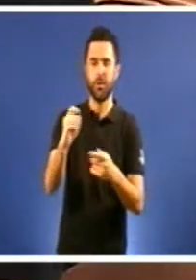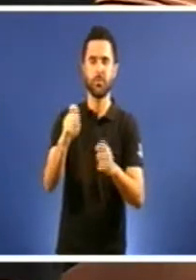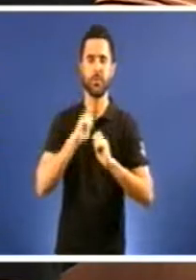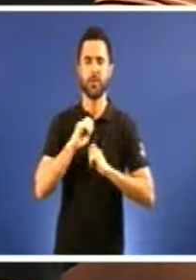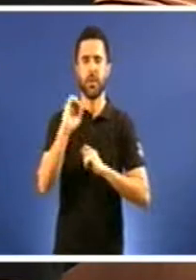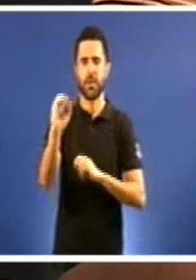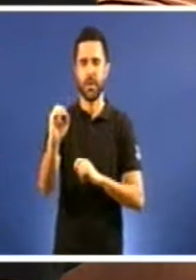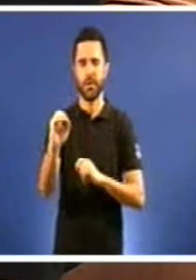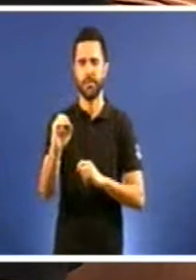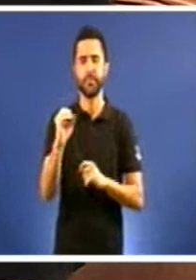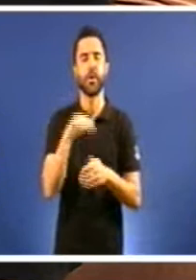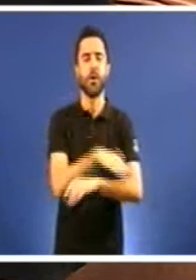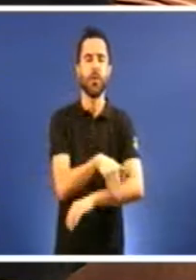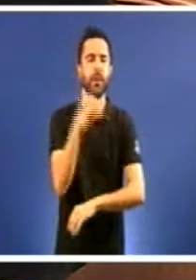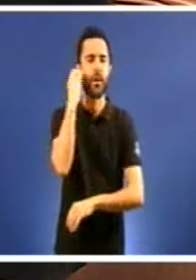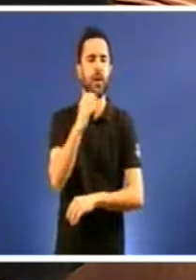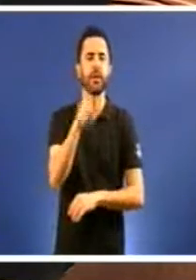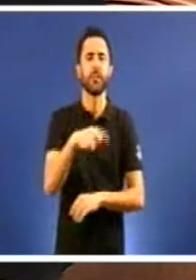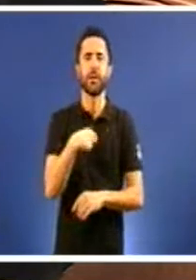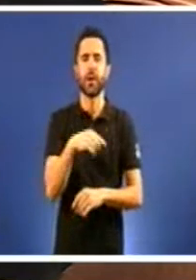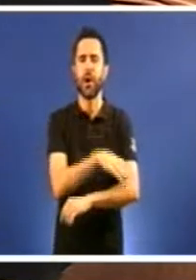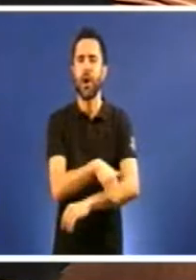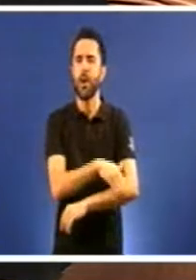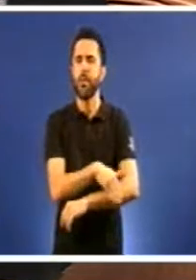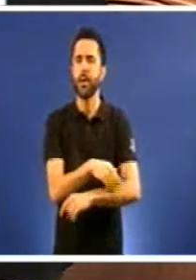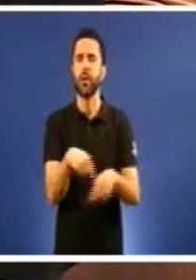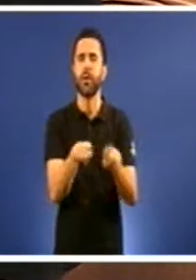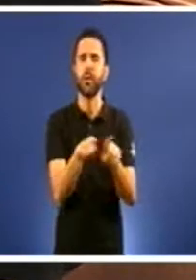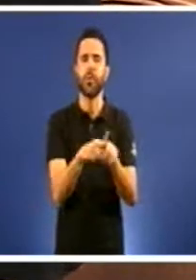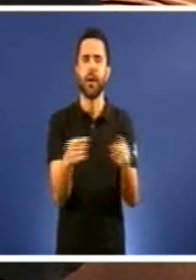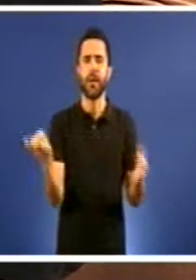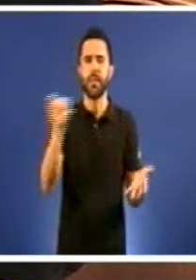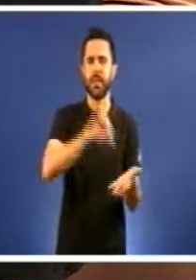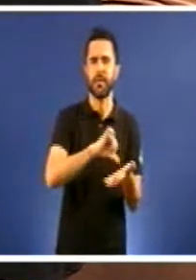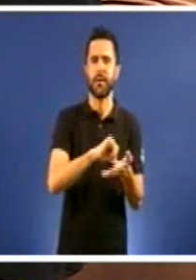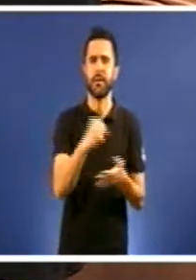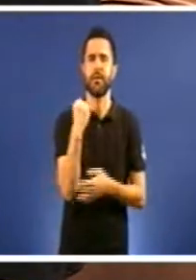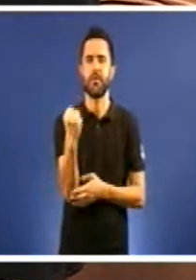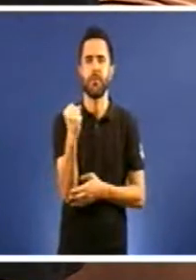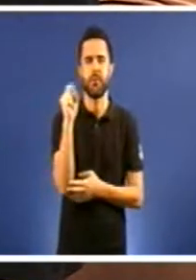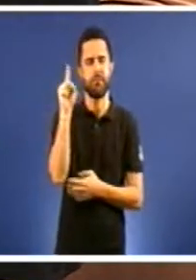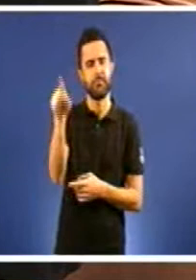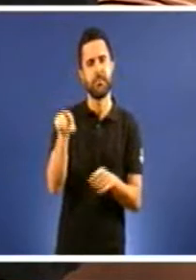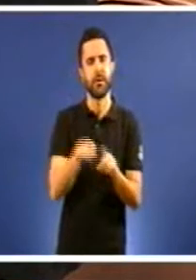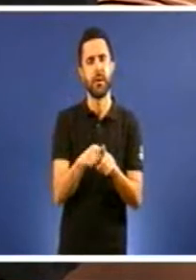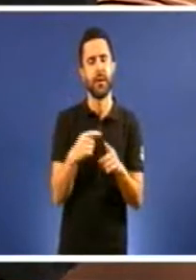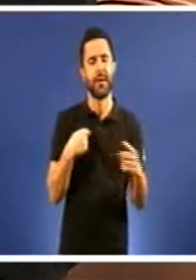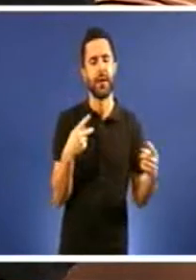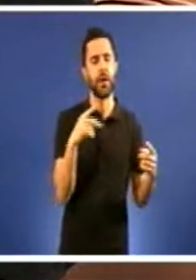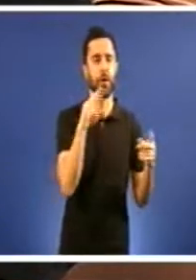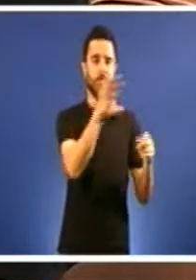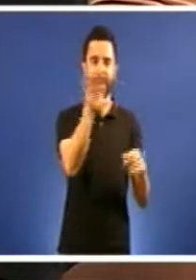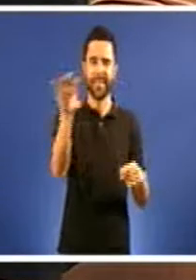o goberno da recentralización. O goberno da imposición de recortes ás comunidades autónomas para